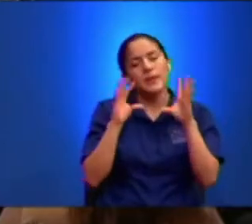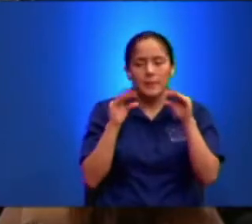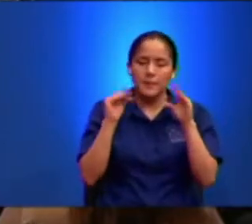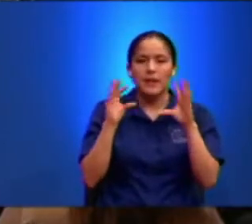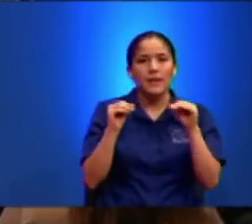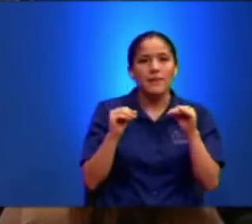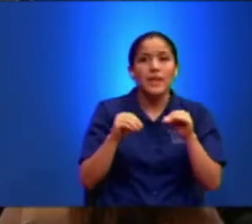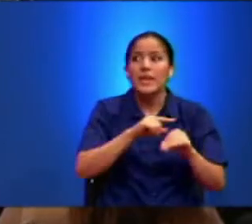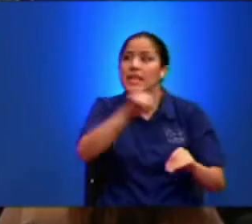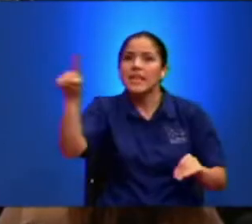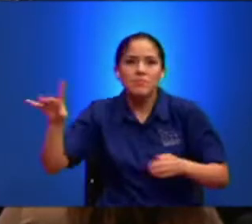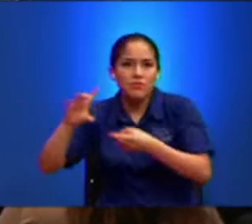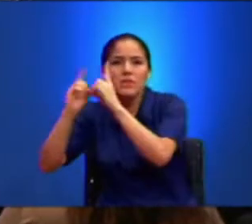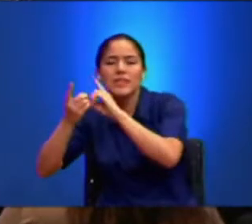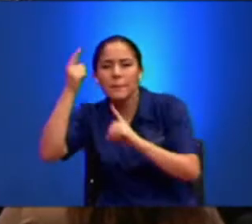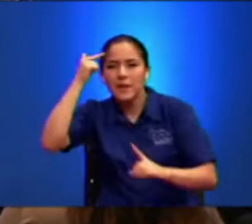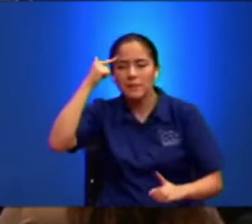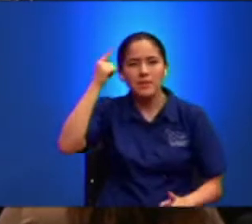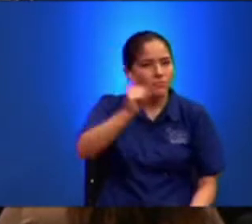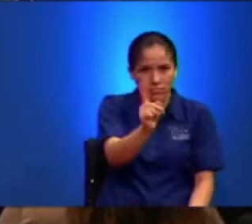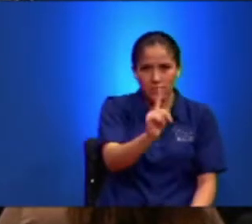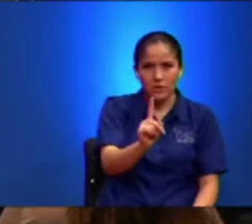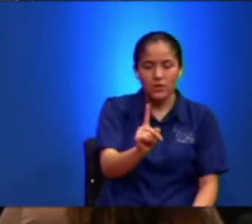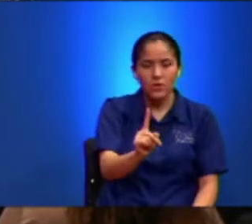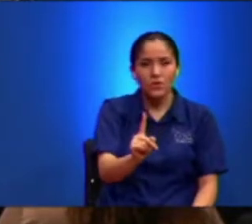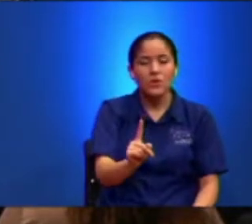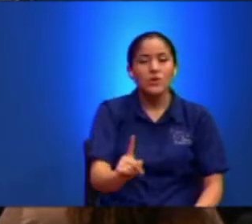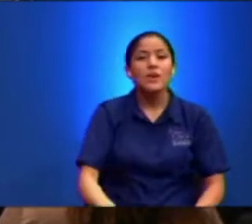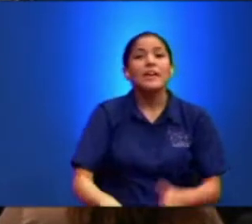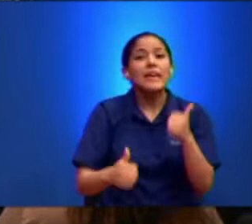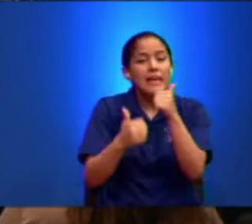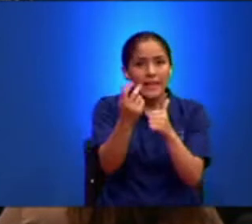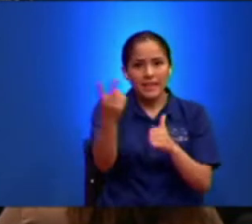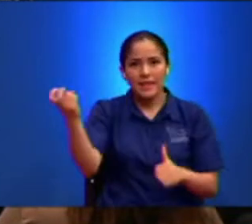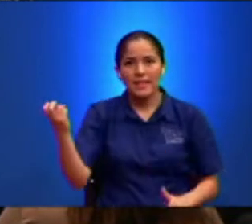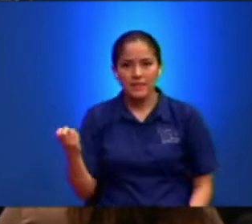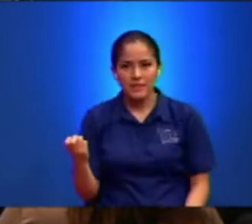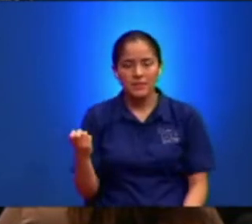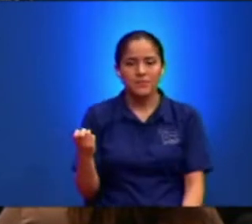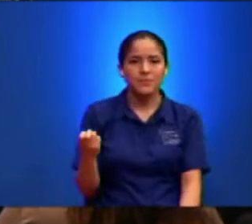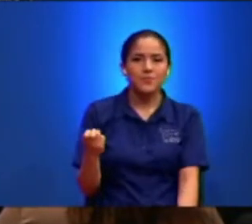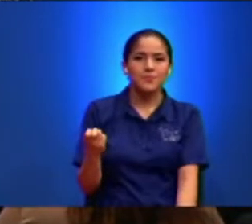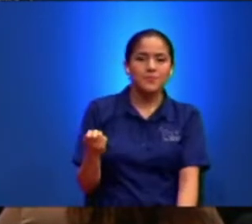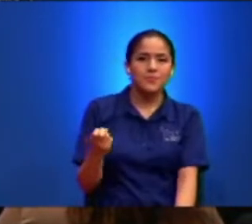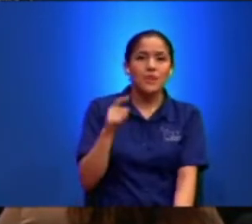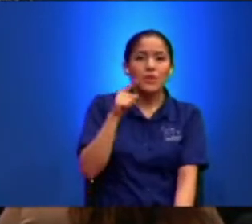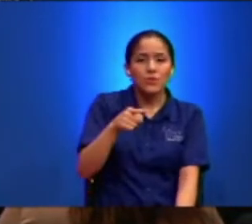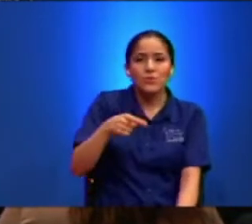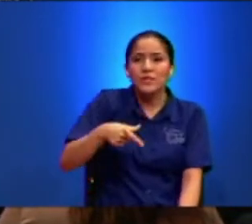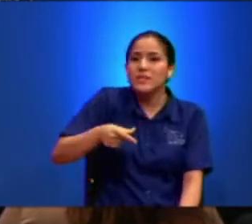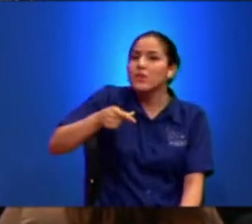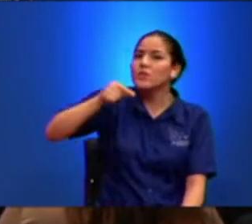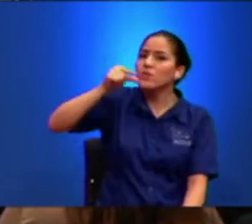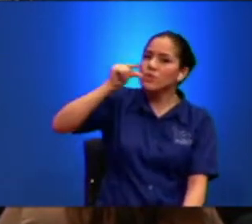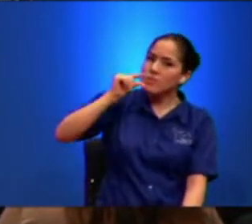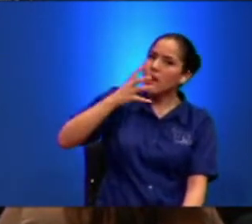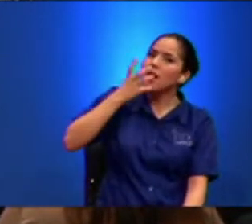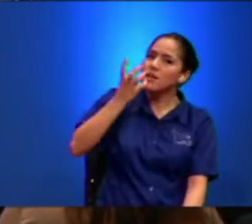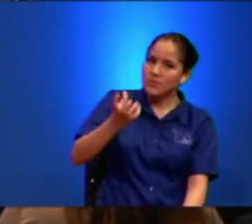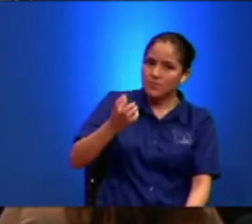van a convencer gente No No Cada vez Que tomen la santa cena